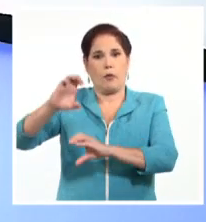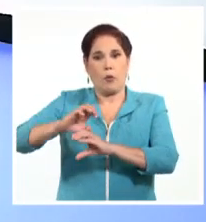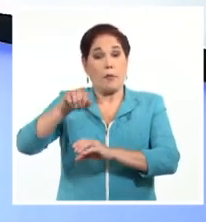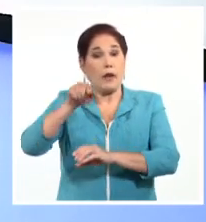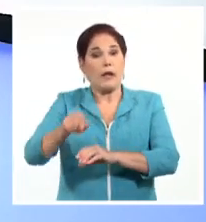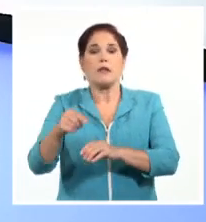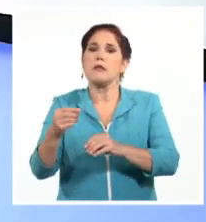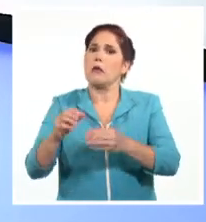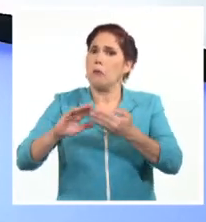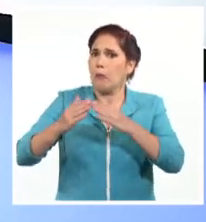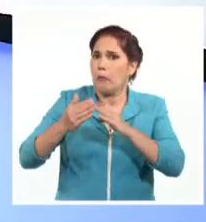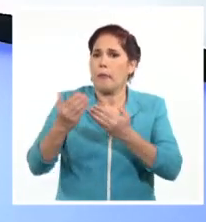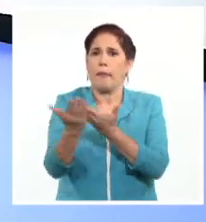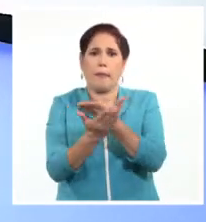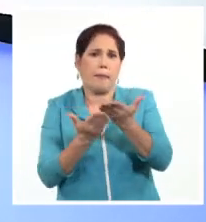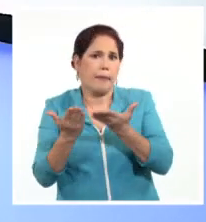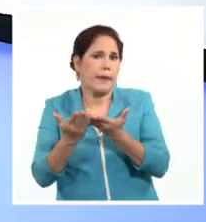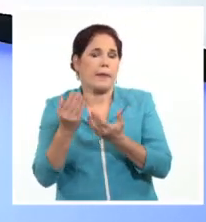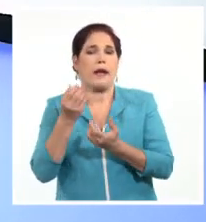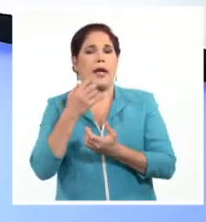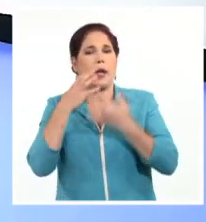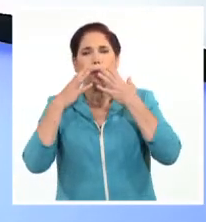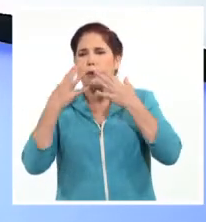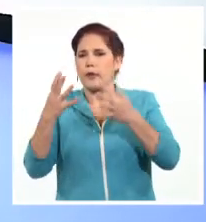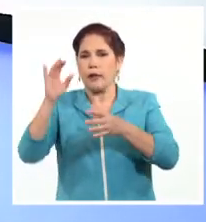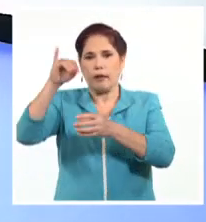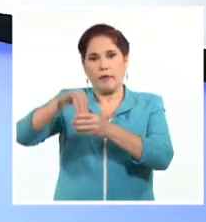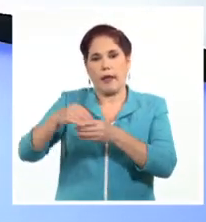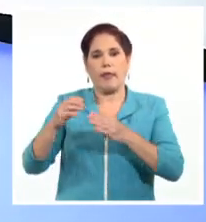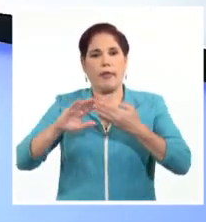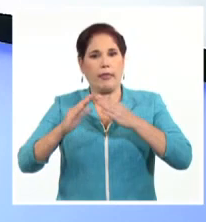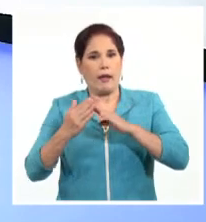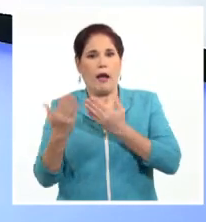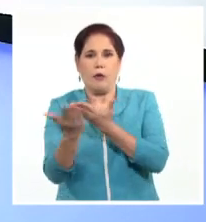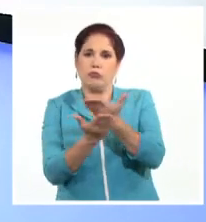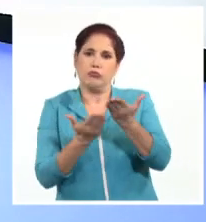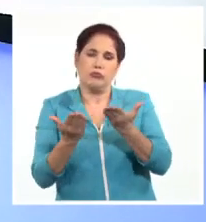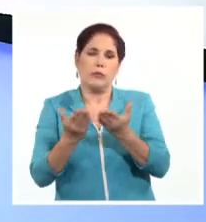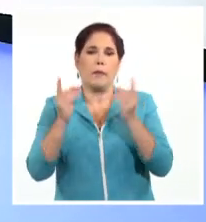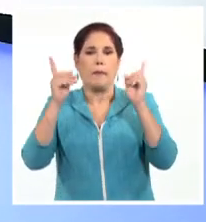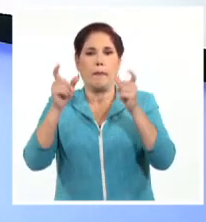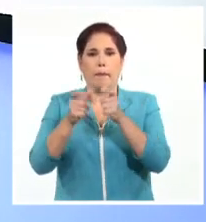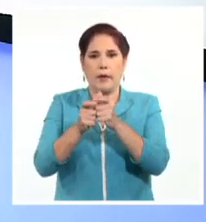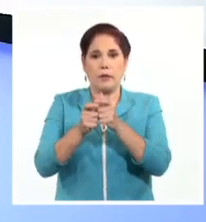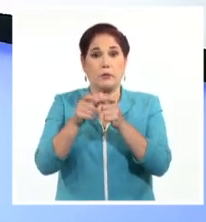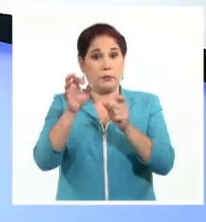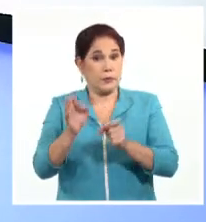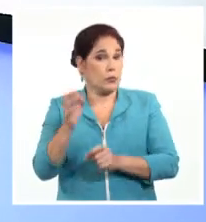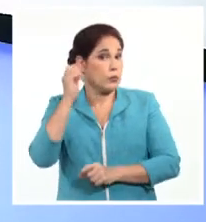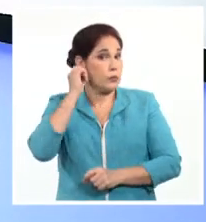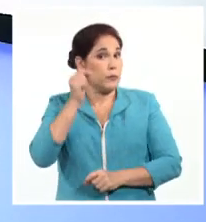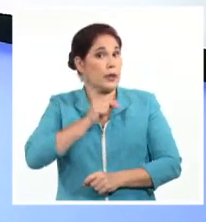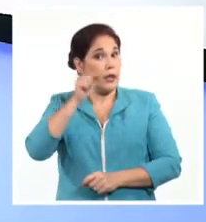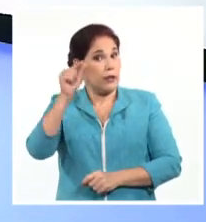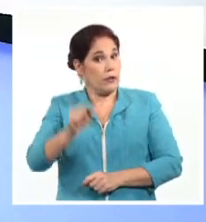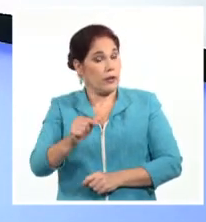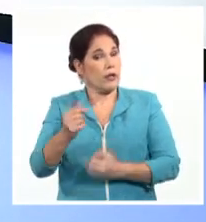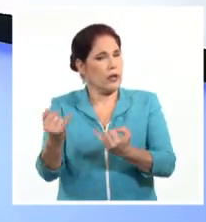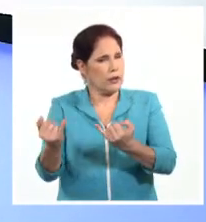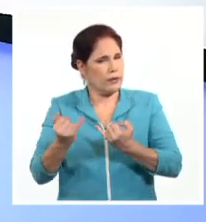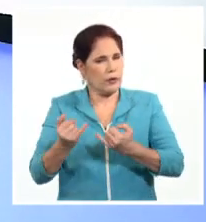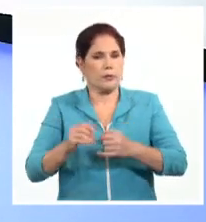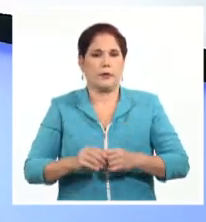un espacio para afianzar su valor como mecanismo de diálogo y concertación política. La periodista Arleth Basayo se acerca a lo más